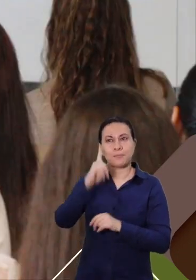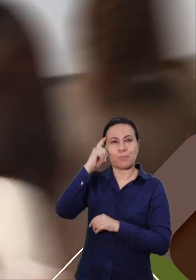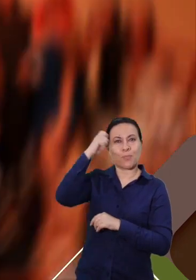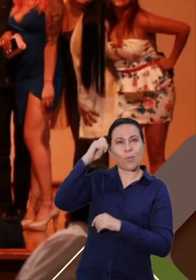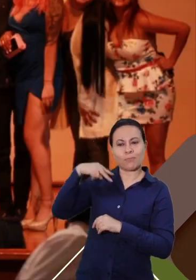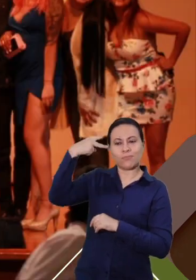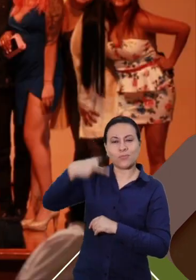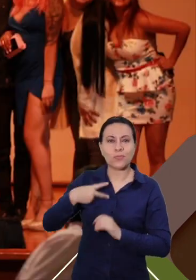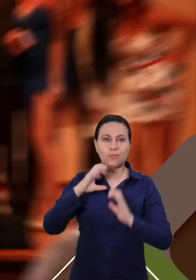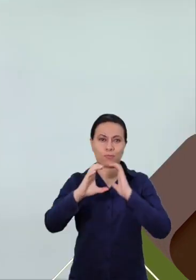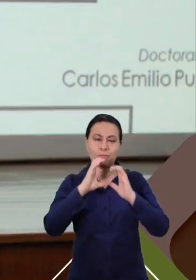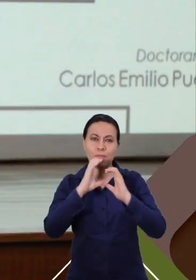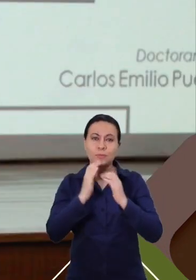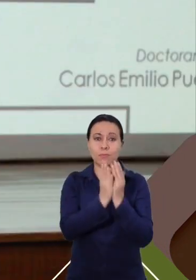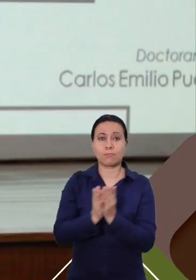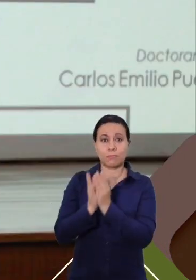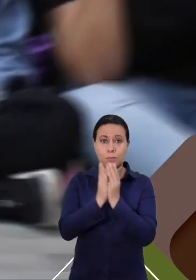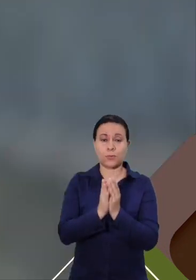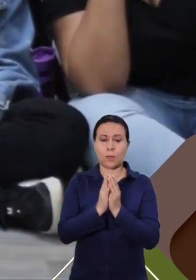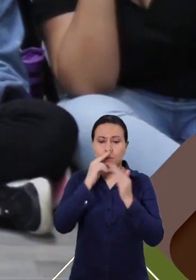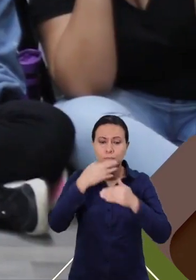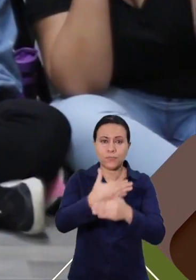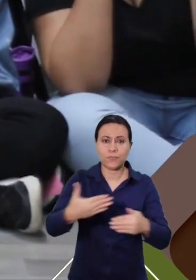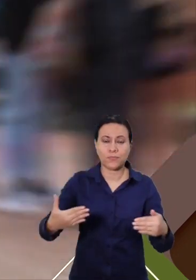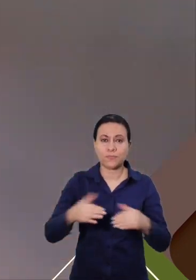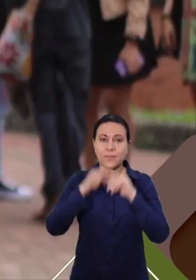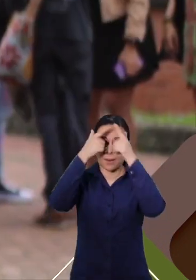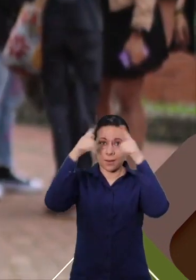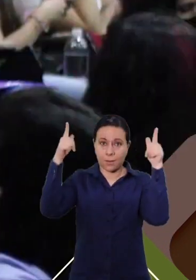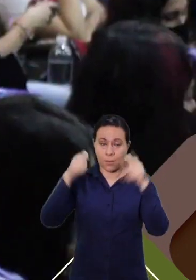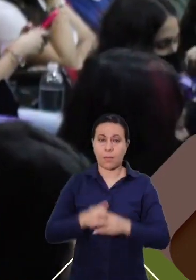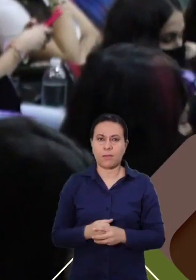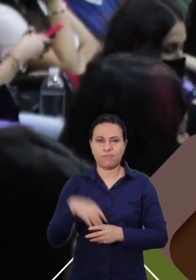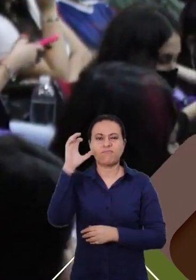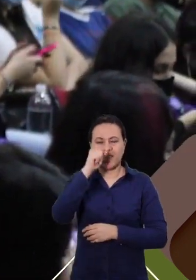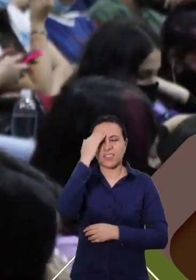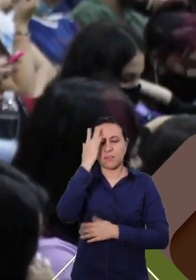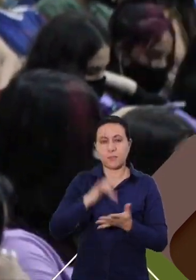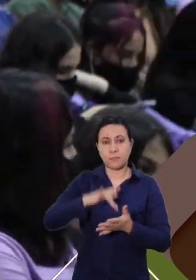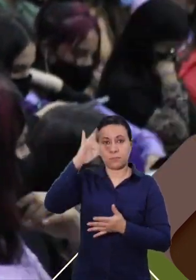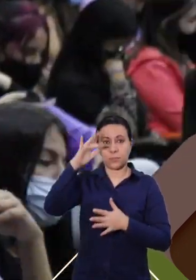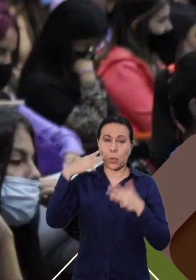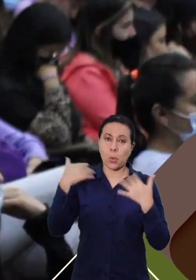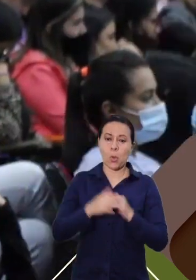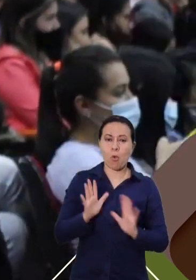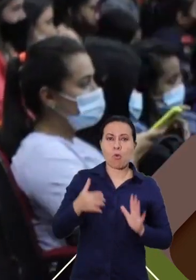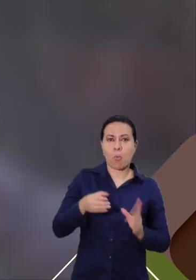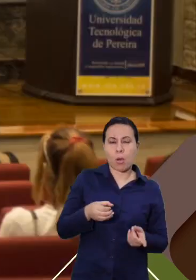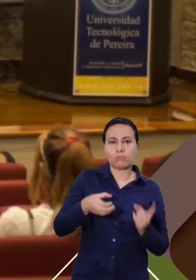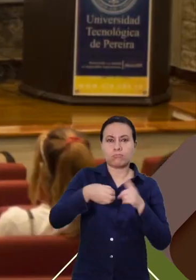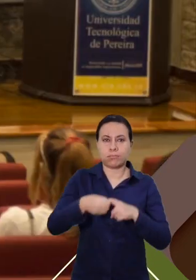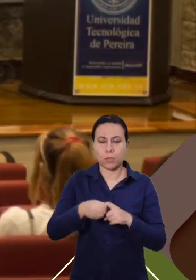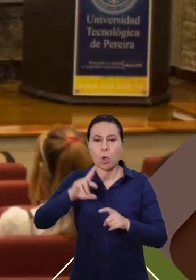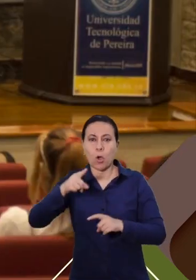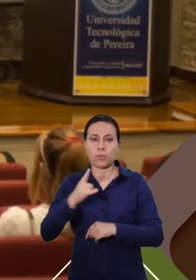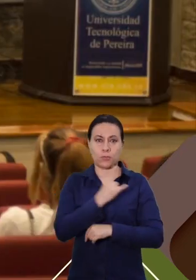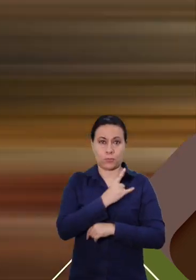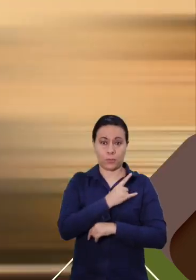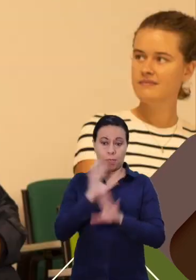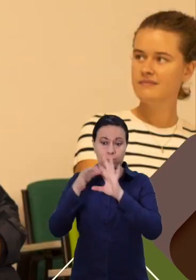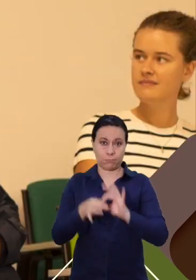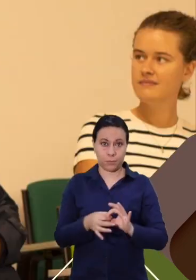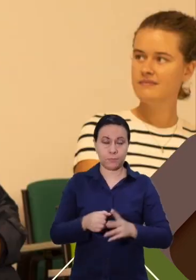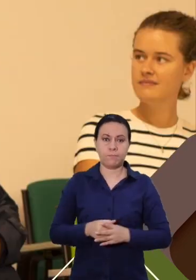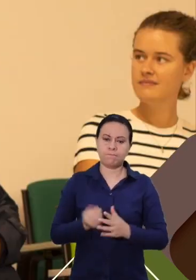historia, comunicación, educación, infancia, lenguaje, teniendo una participación y una vinculación constante